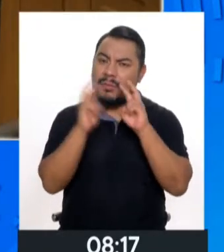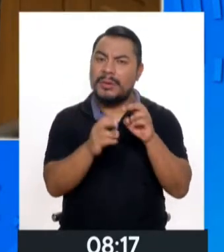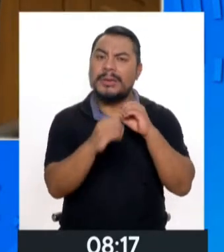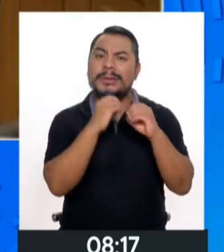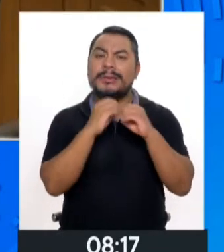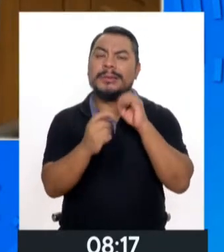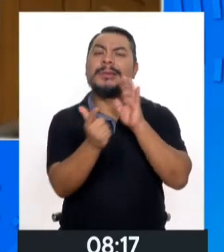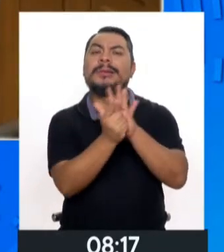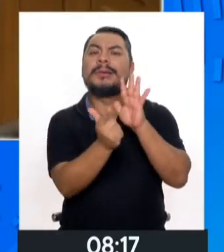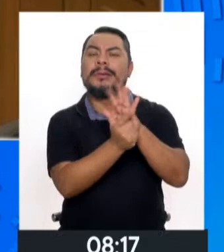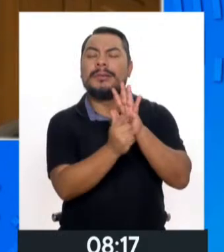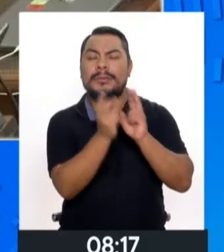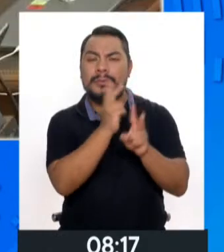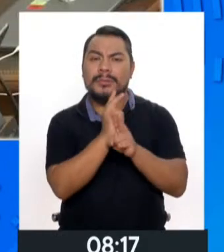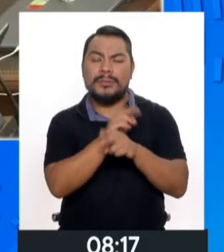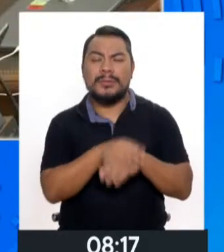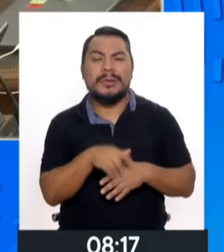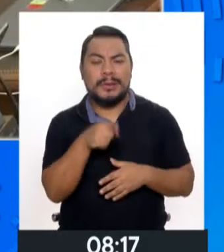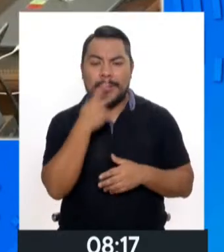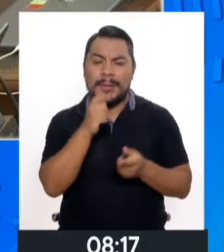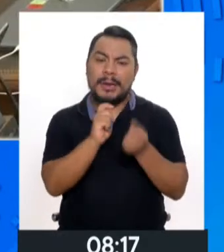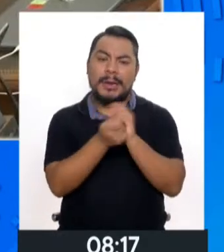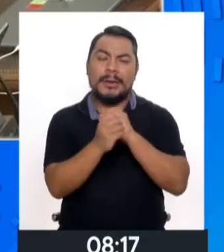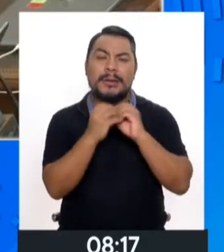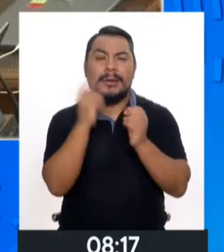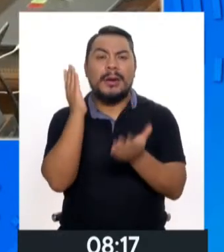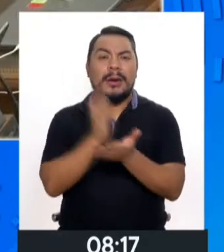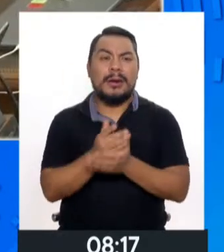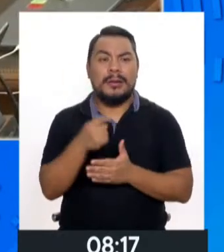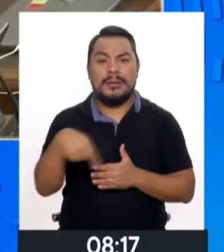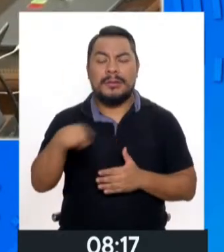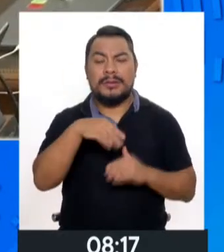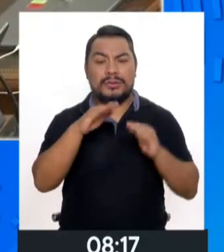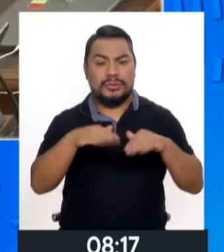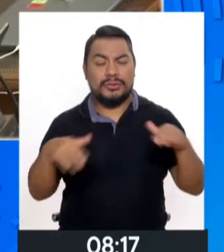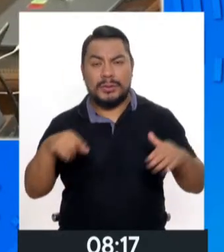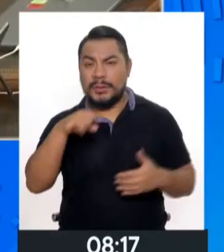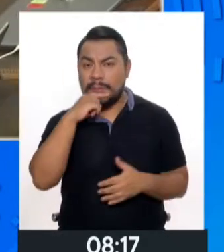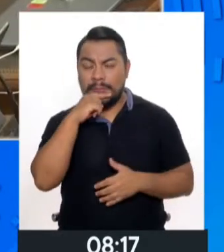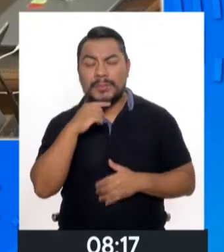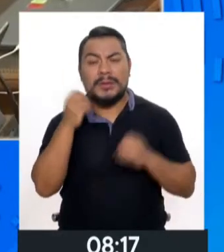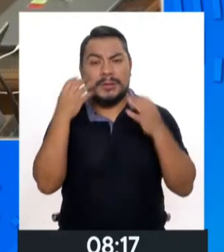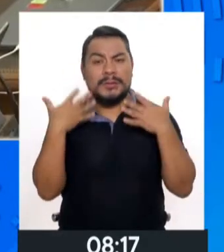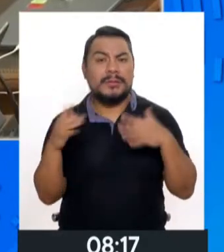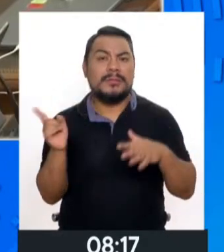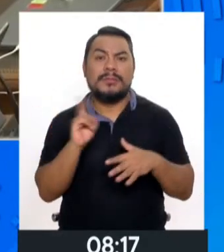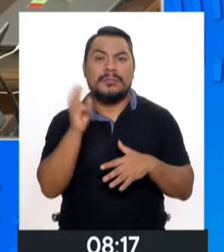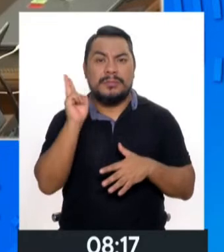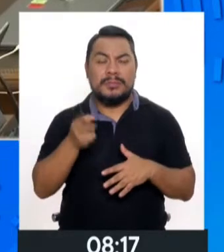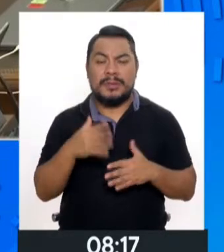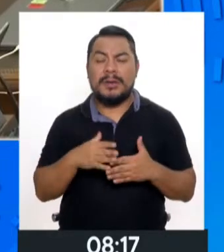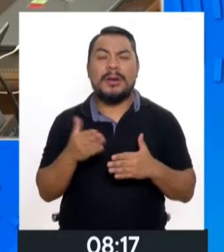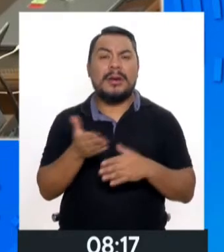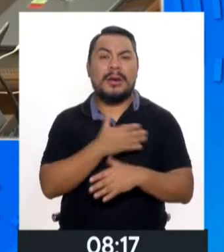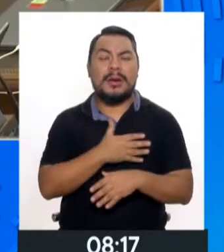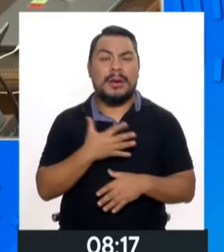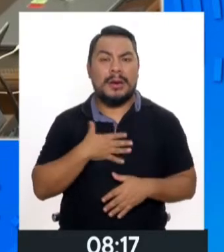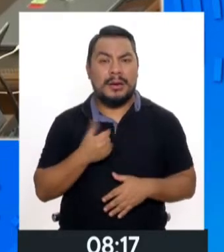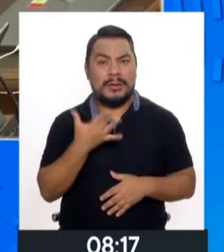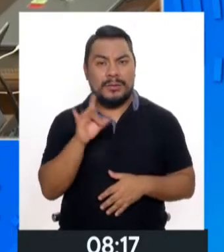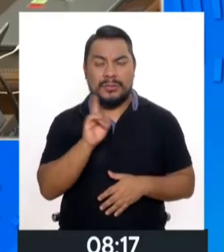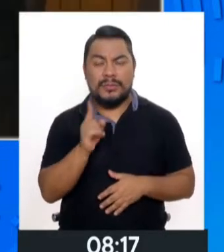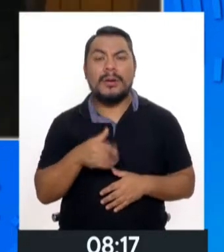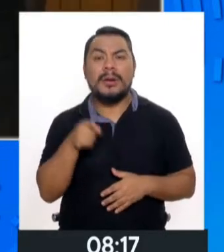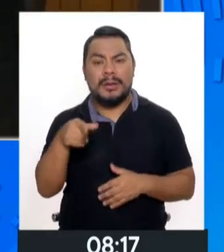esa situación y garanticemos las condiciones adecuadas para que las niñas terminen sus estudios y puedan labrarse un